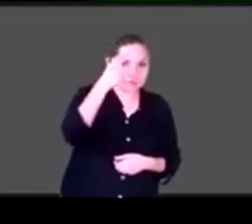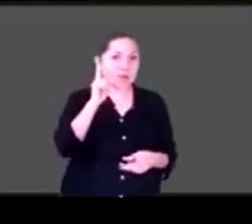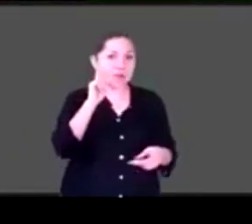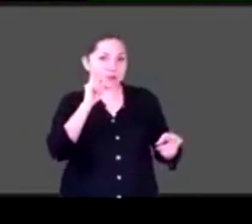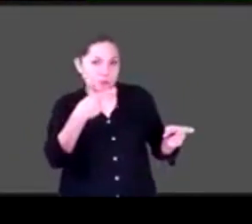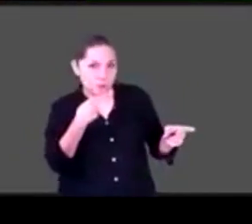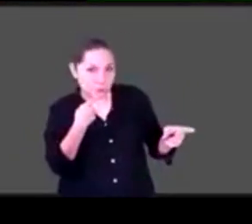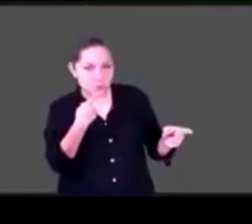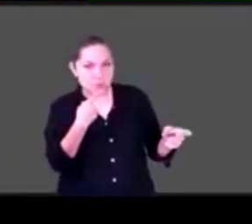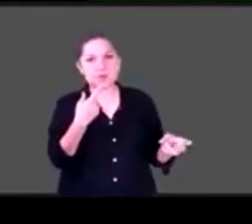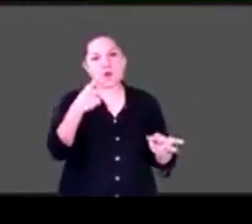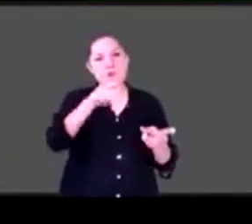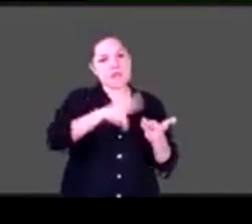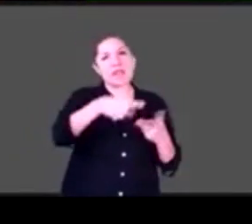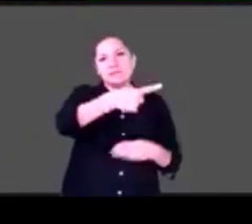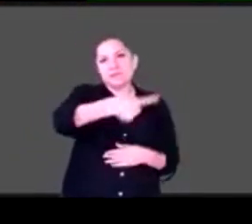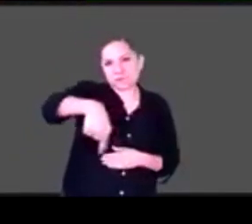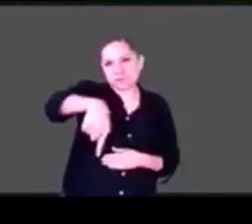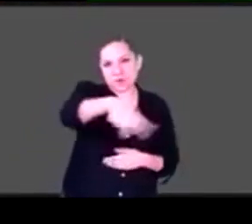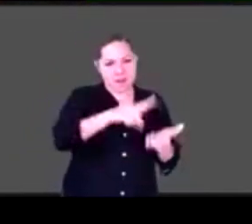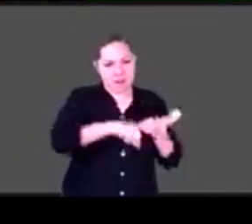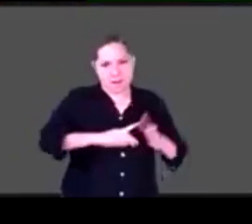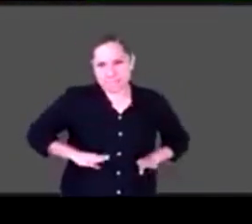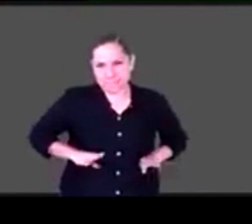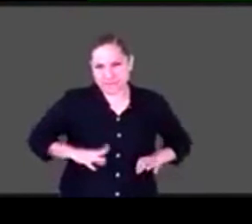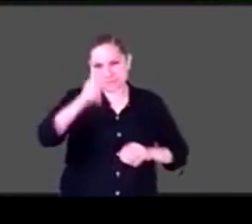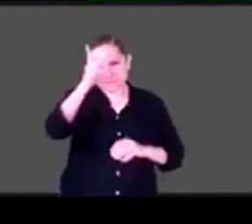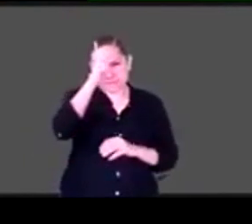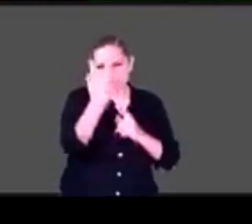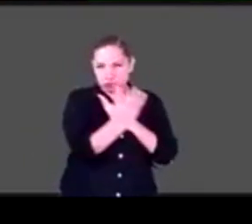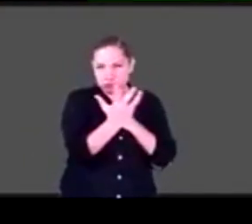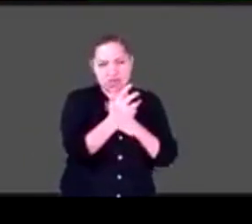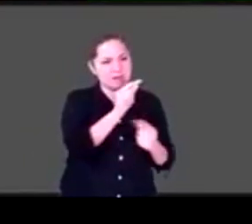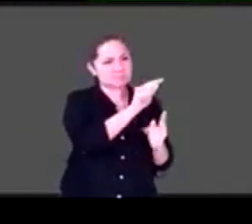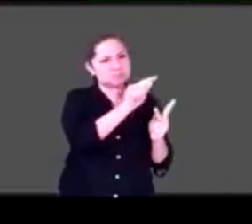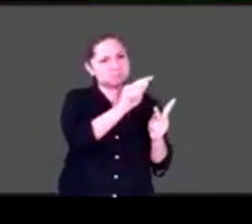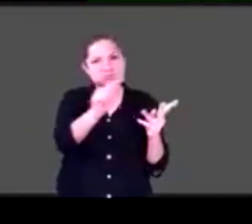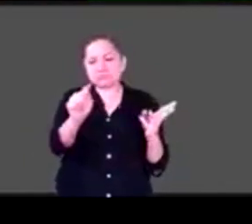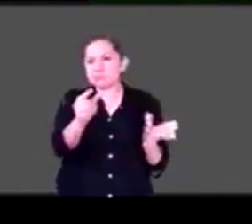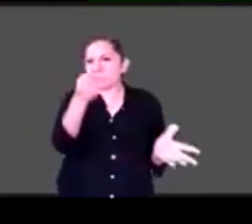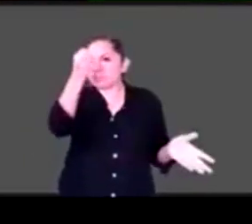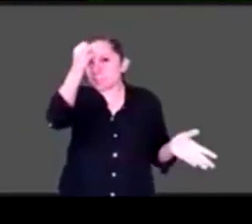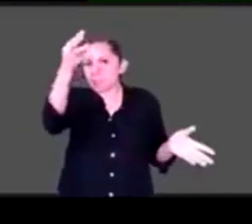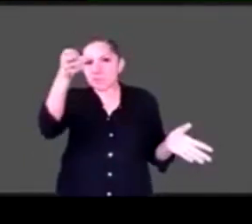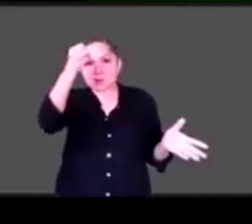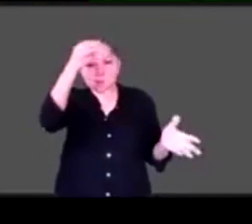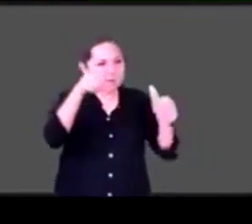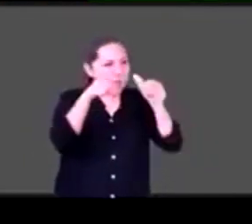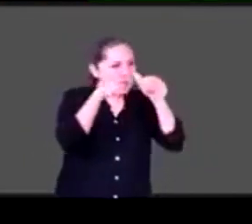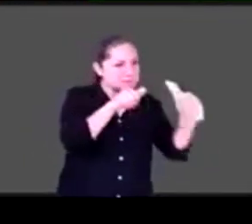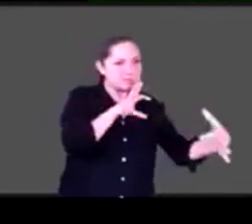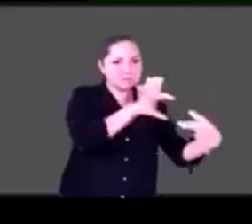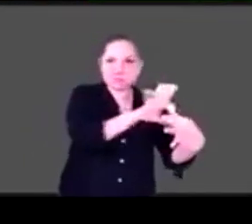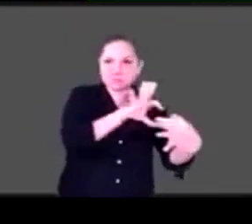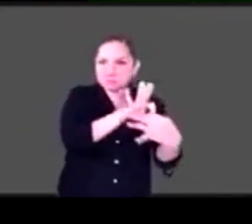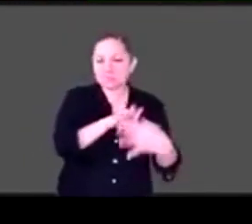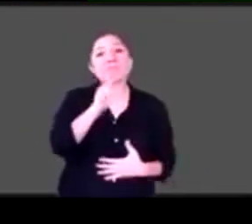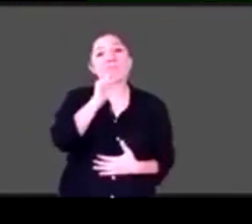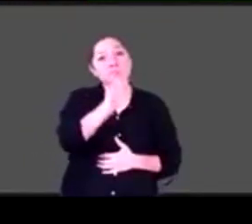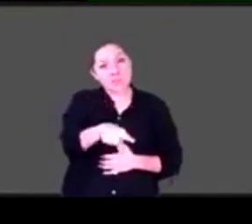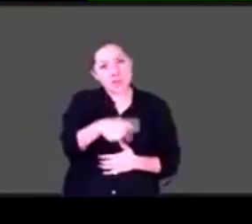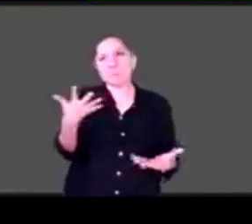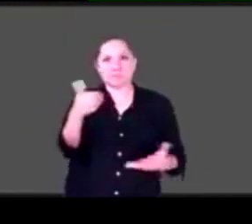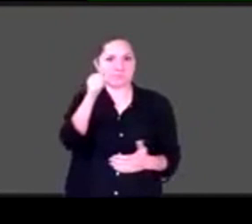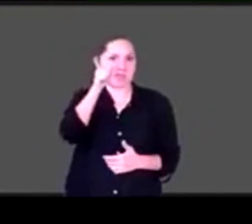Y estamos viendo cuestiones también durísimas, ¿no? De casos que están pasando, como uno que ayer documentamos en Yo